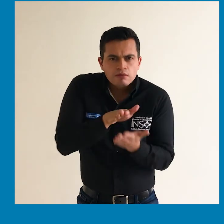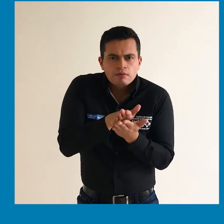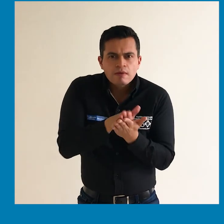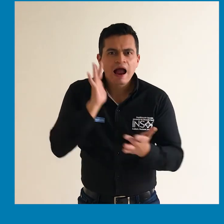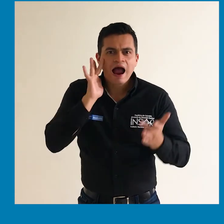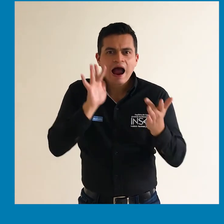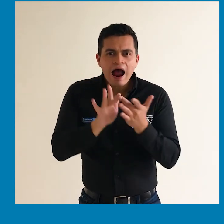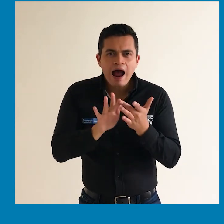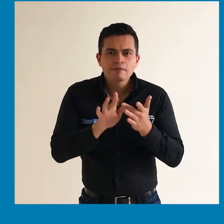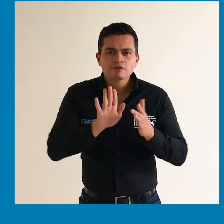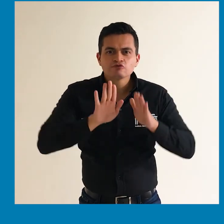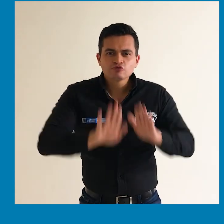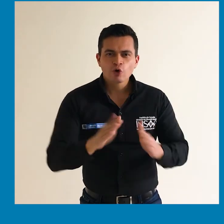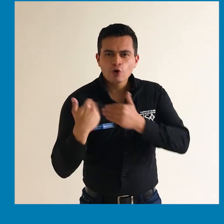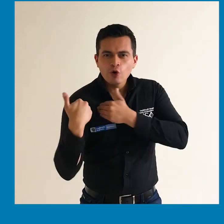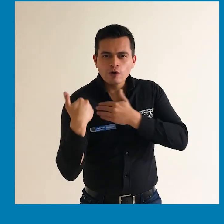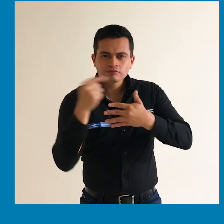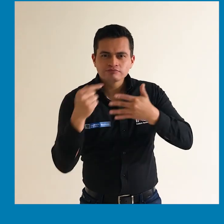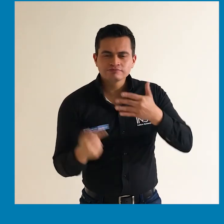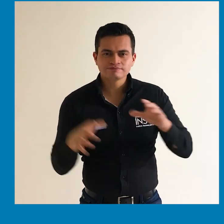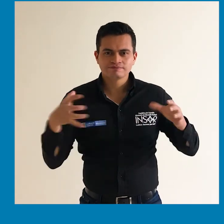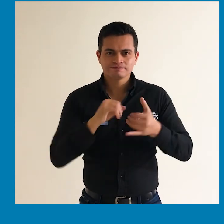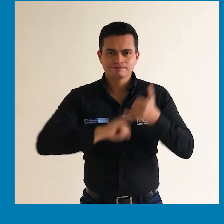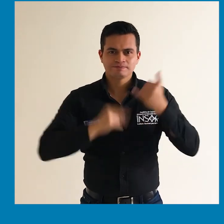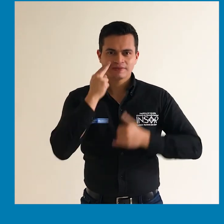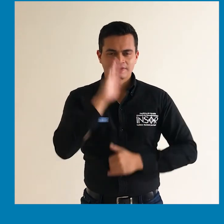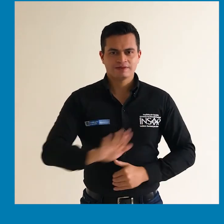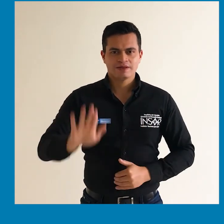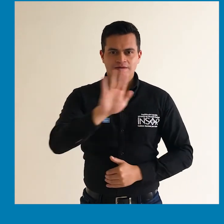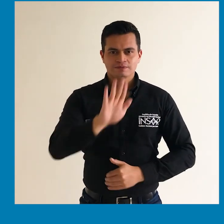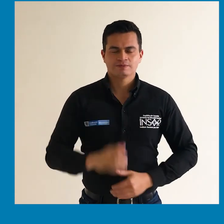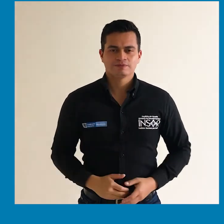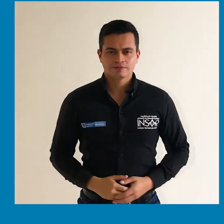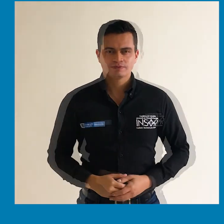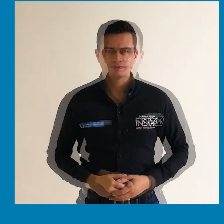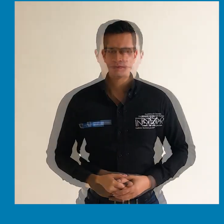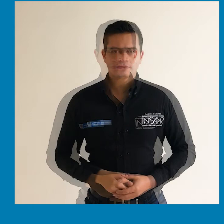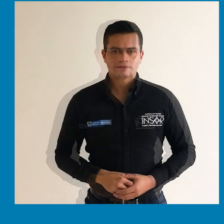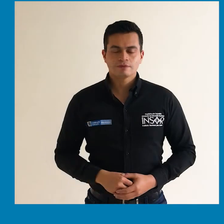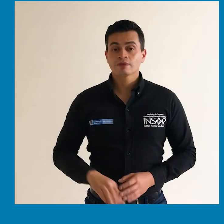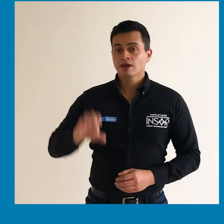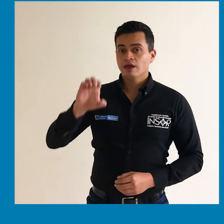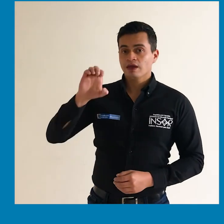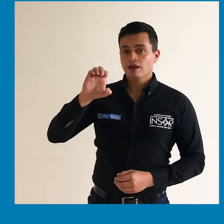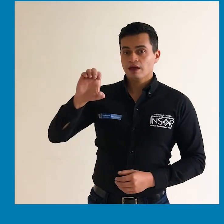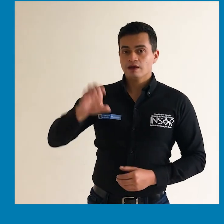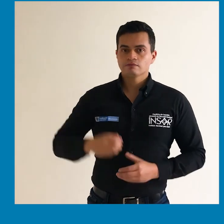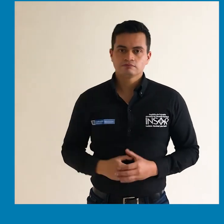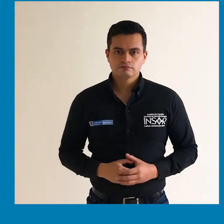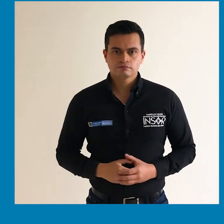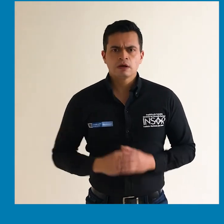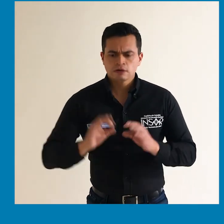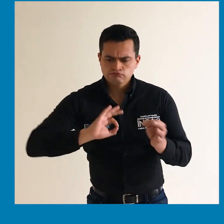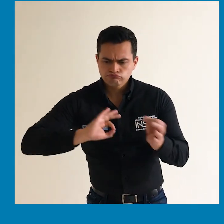vinculados a la competencia del Mecanismo Independiente Nacional. E.